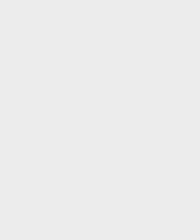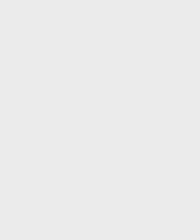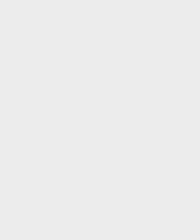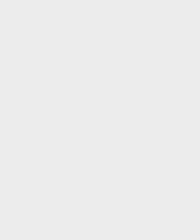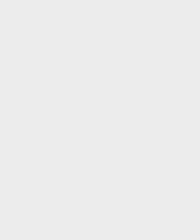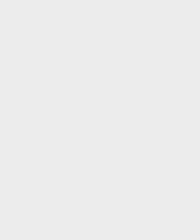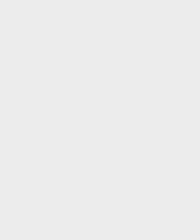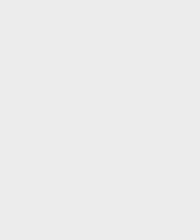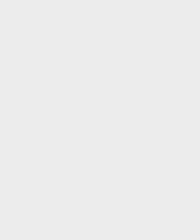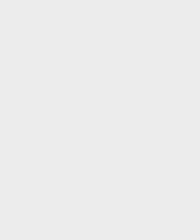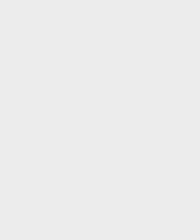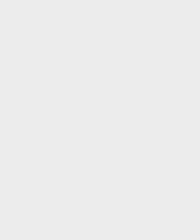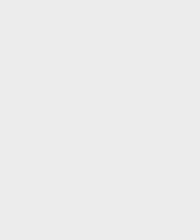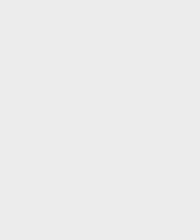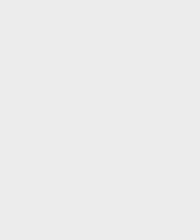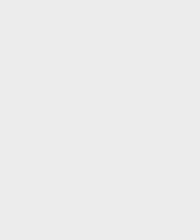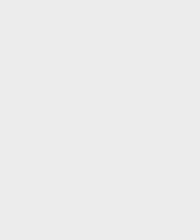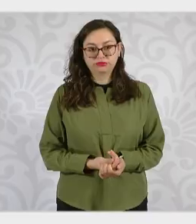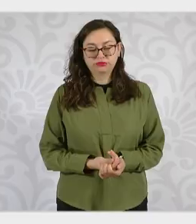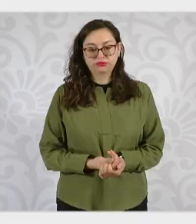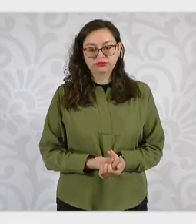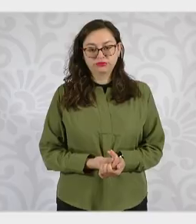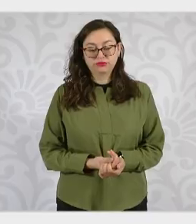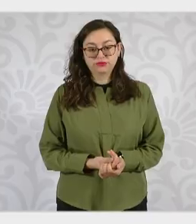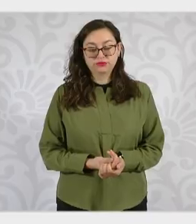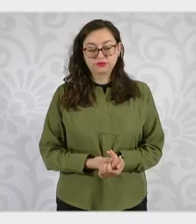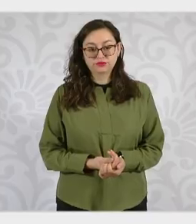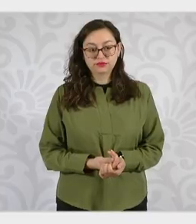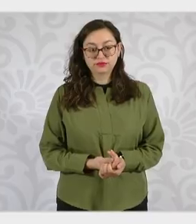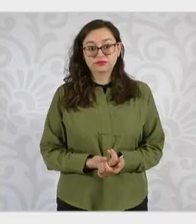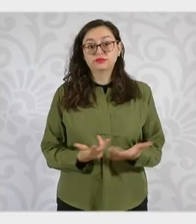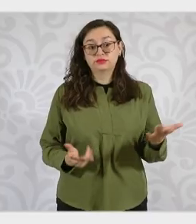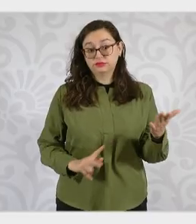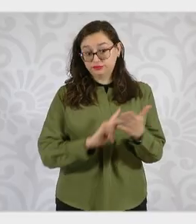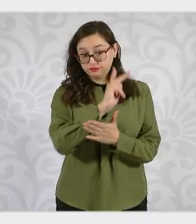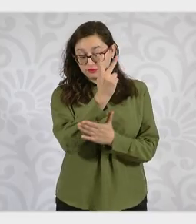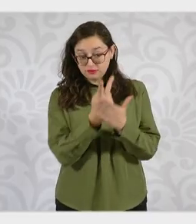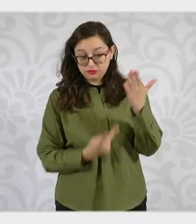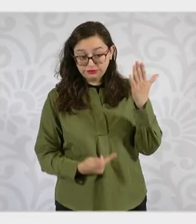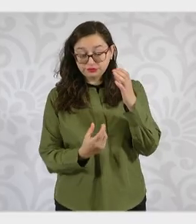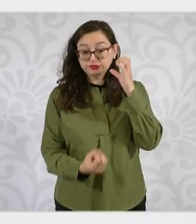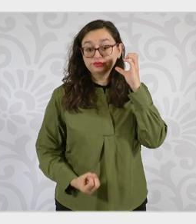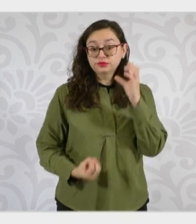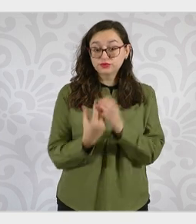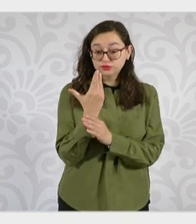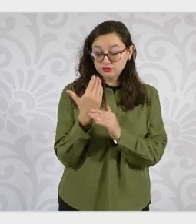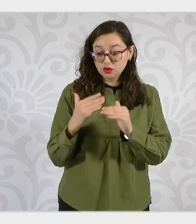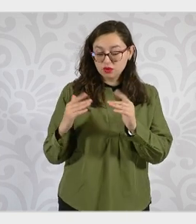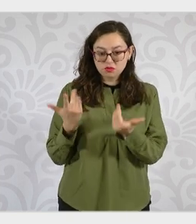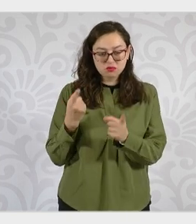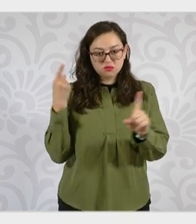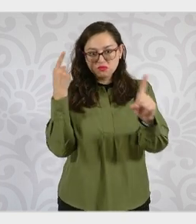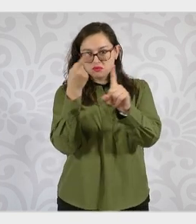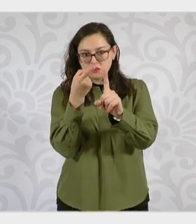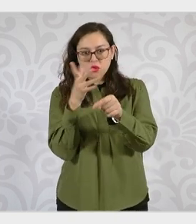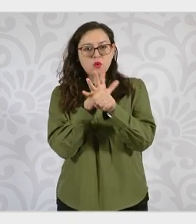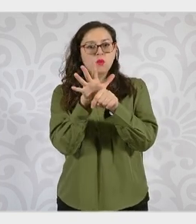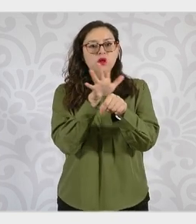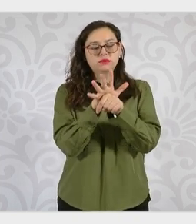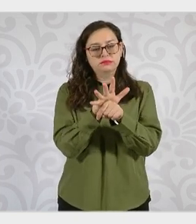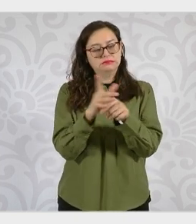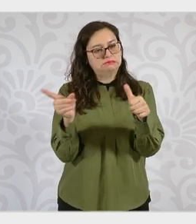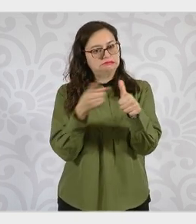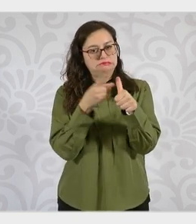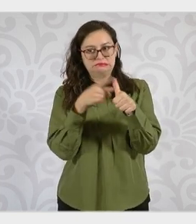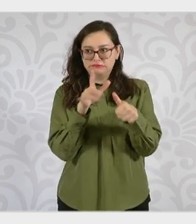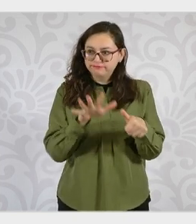¿Cuáles son las características que buscamos en este programa de vivienda nueva? Primero, la atención a la población más